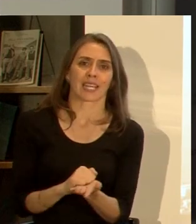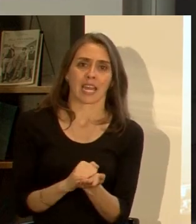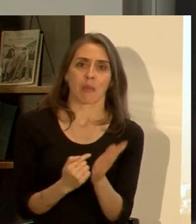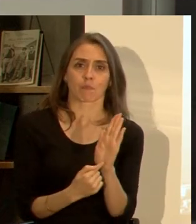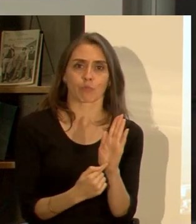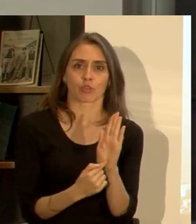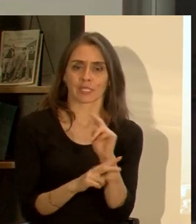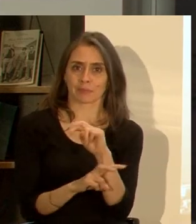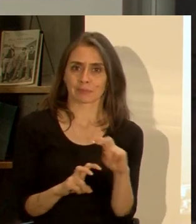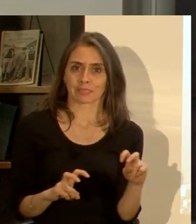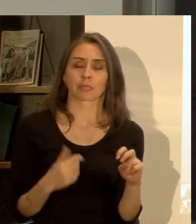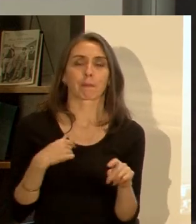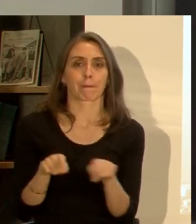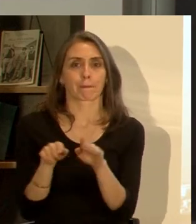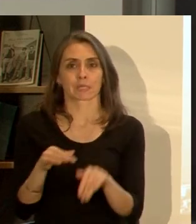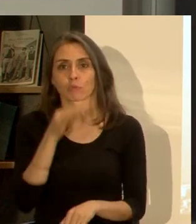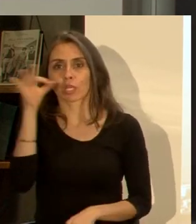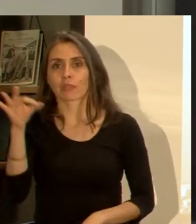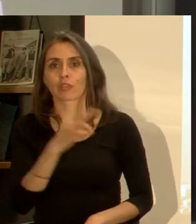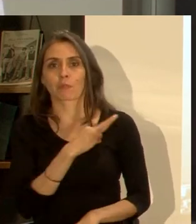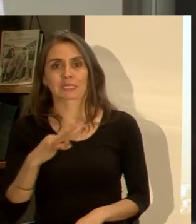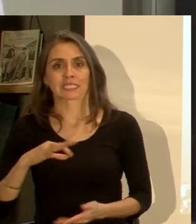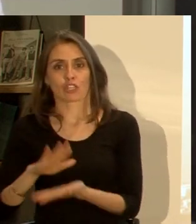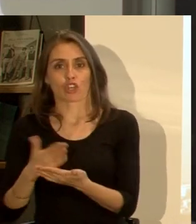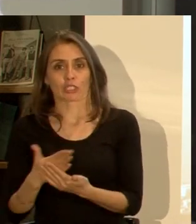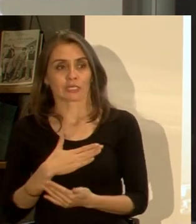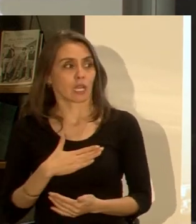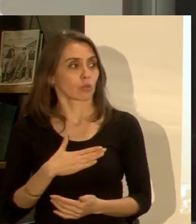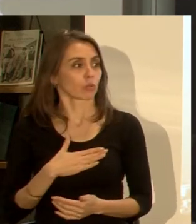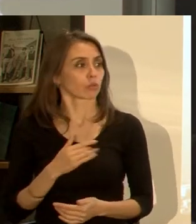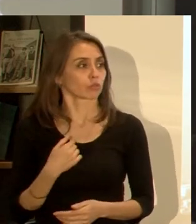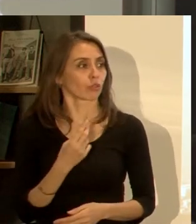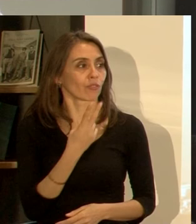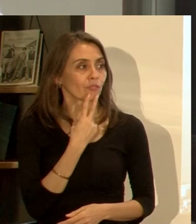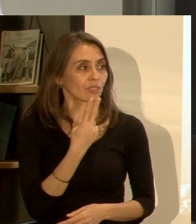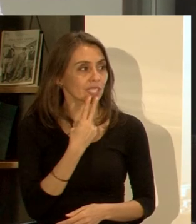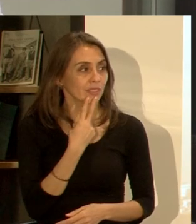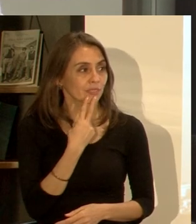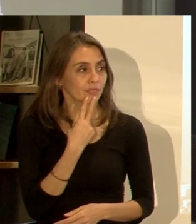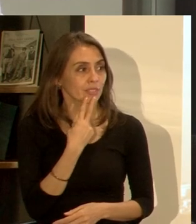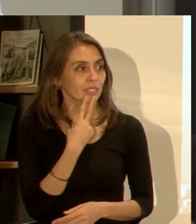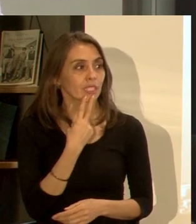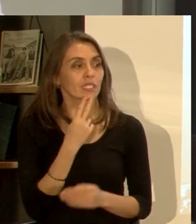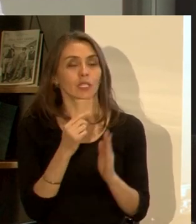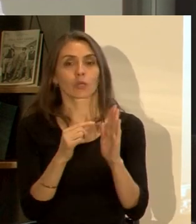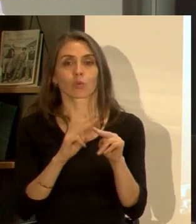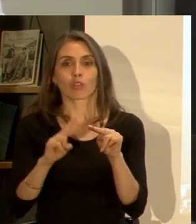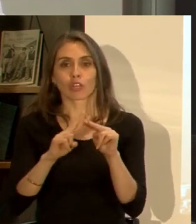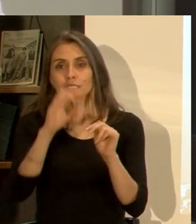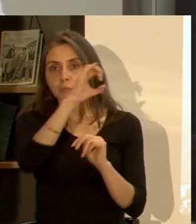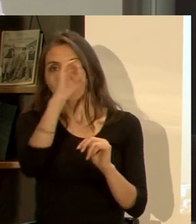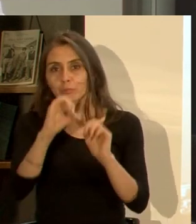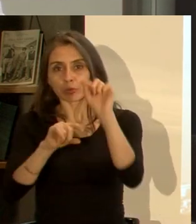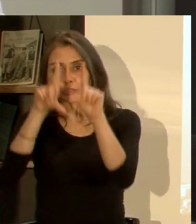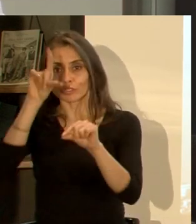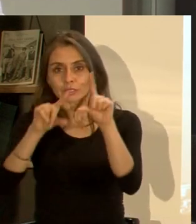hacían y el mismo que yo hago al Ministerio porque lo he vivido lo he vivido digamos cuando trato de construir indicadores es